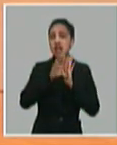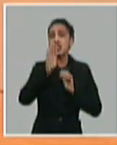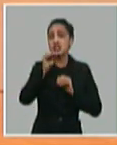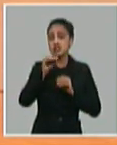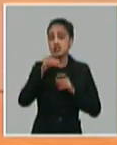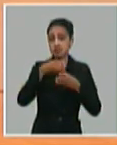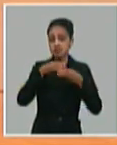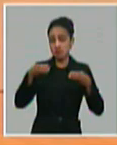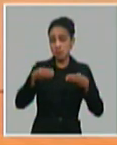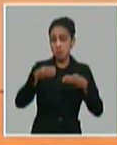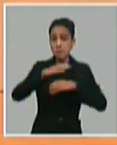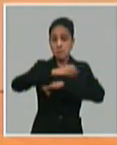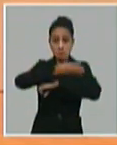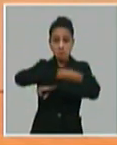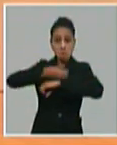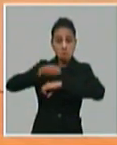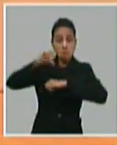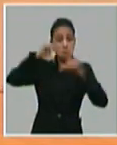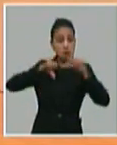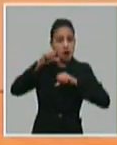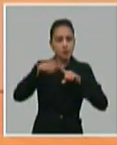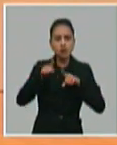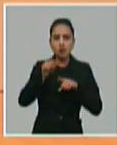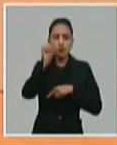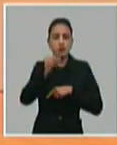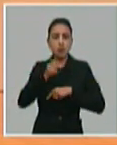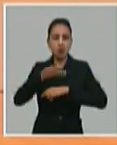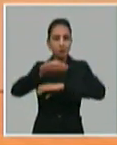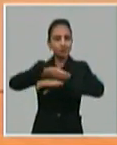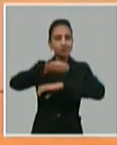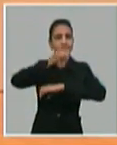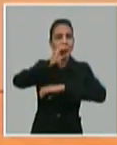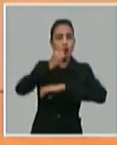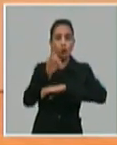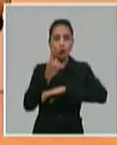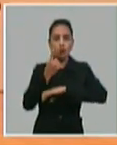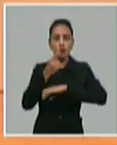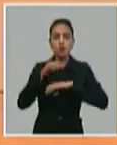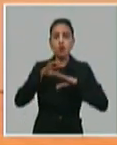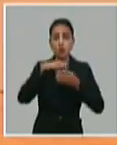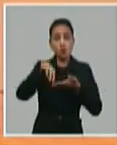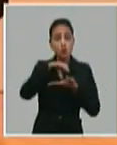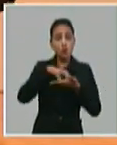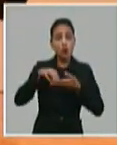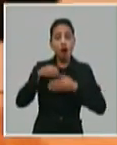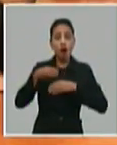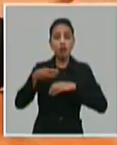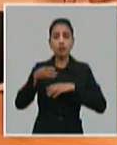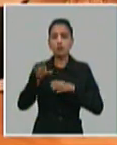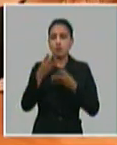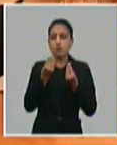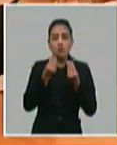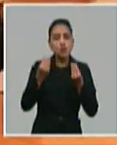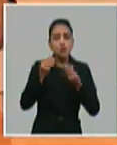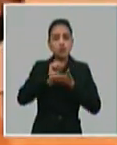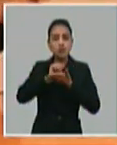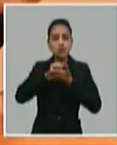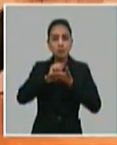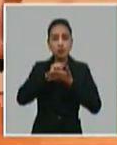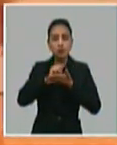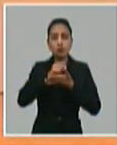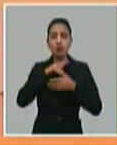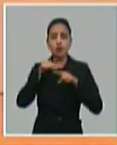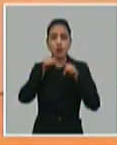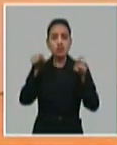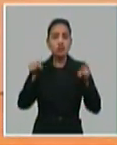licencia, y realmente no es donde una persona va a tomarse un cóctel, sino que es un bar donde el resto del servicio es